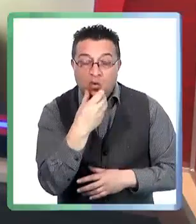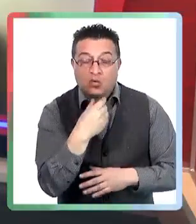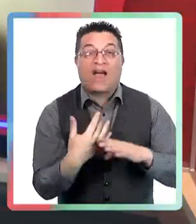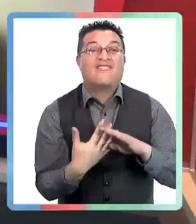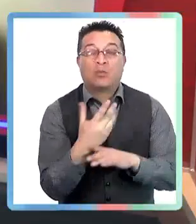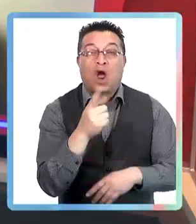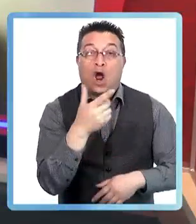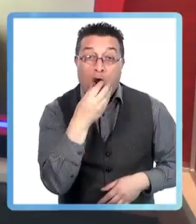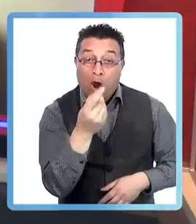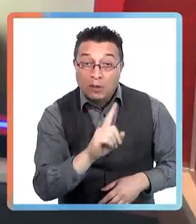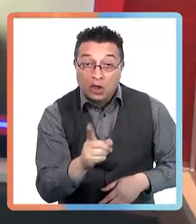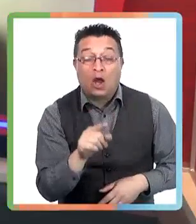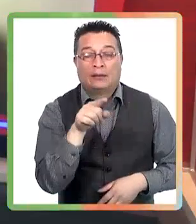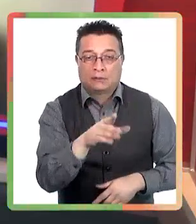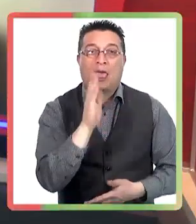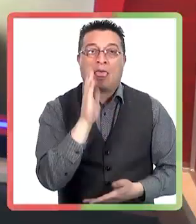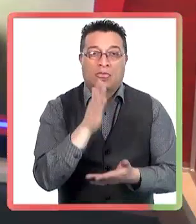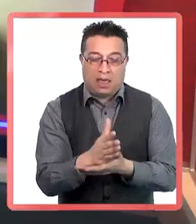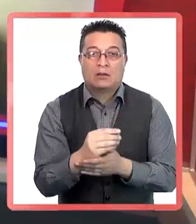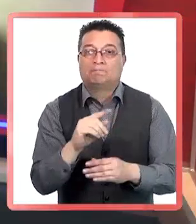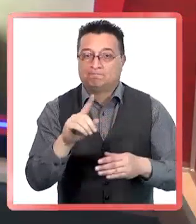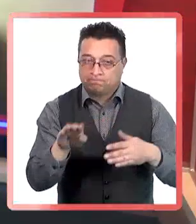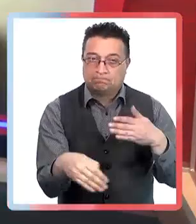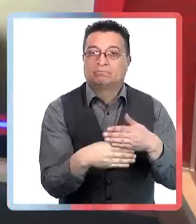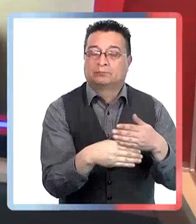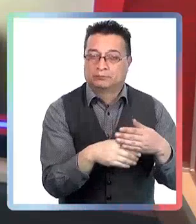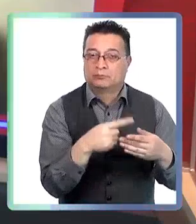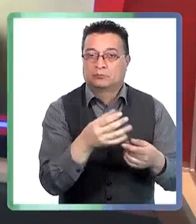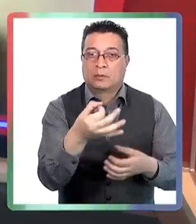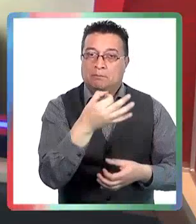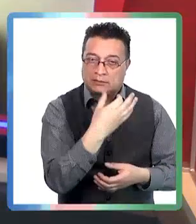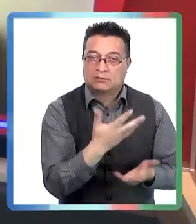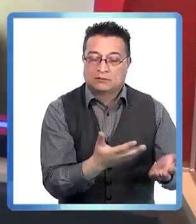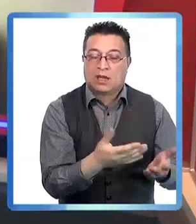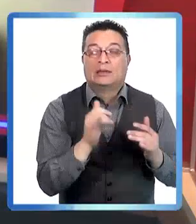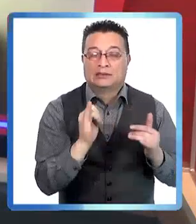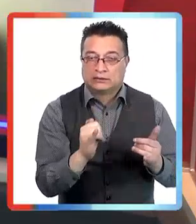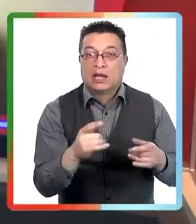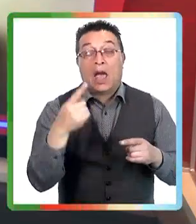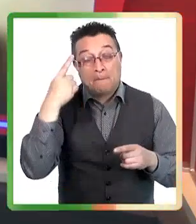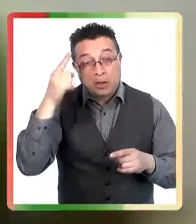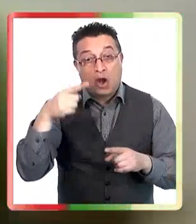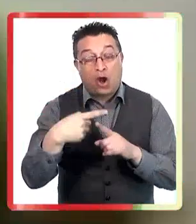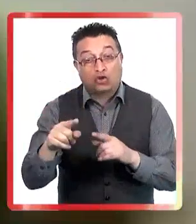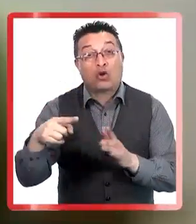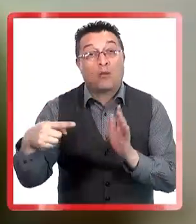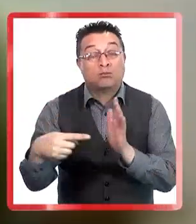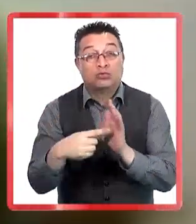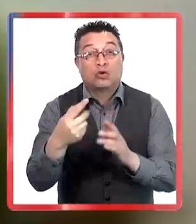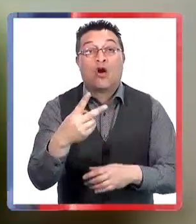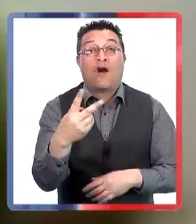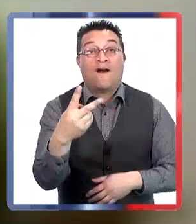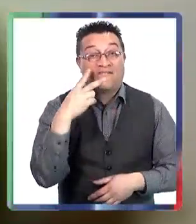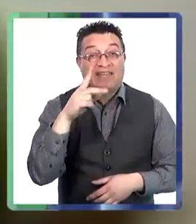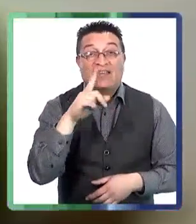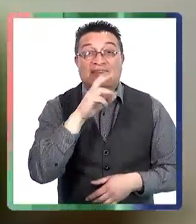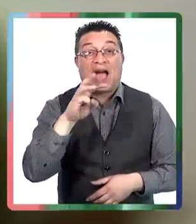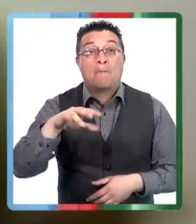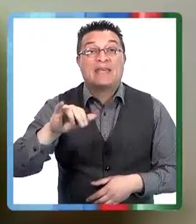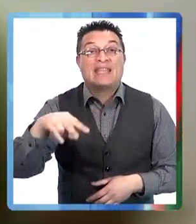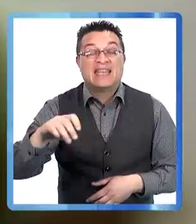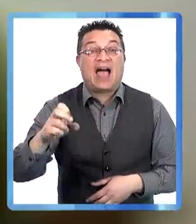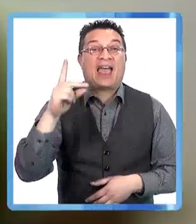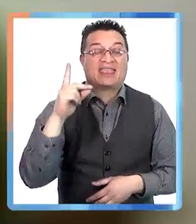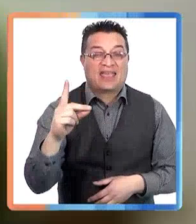diversas razones, claro, a ese niño hay que suplementarlo. Y otro punto muy importante es la vitamina D, que está tan